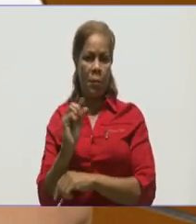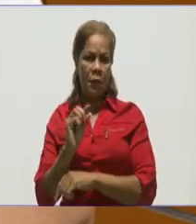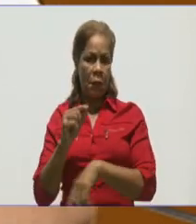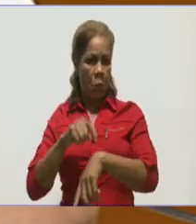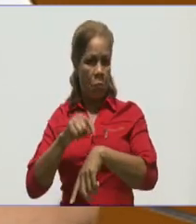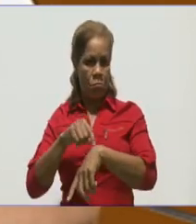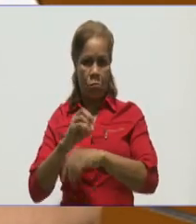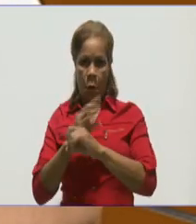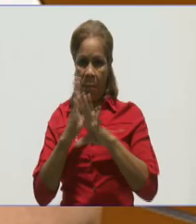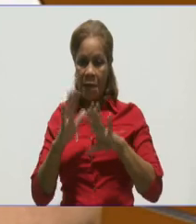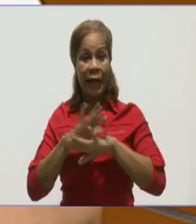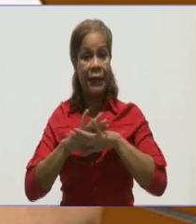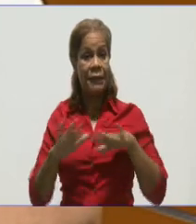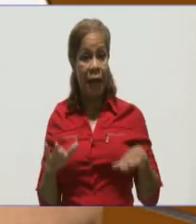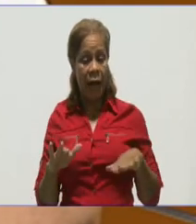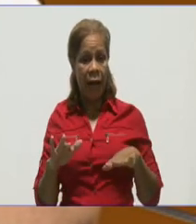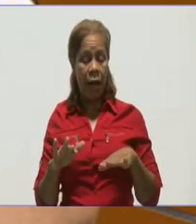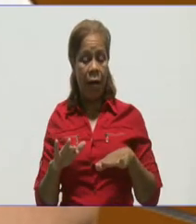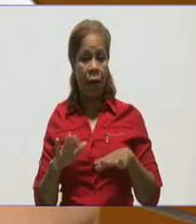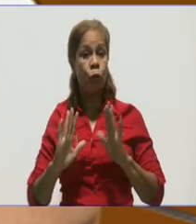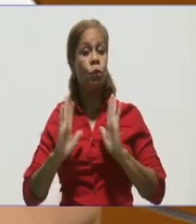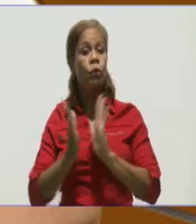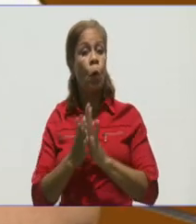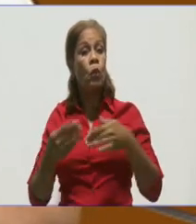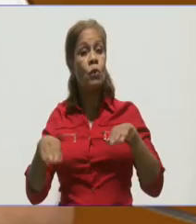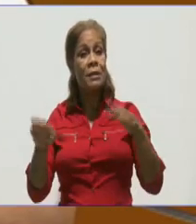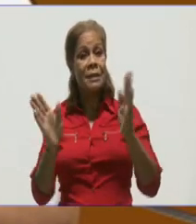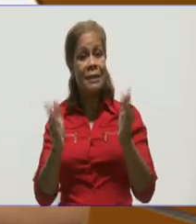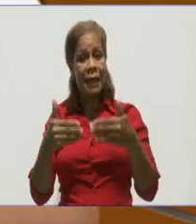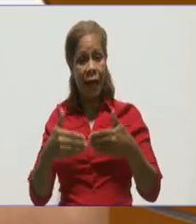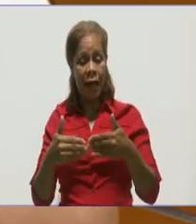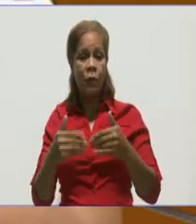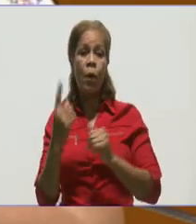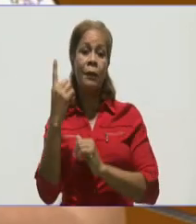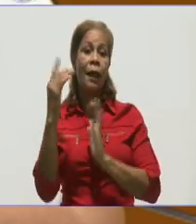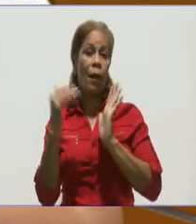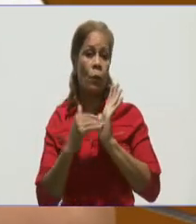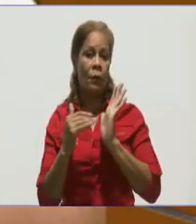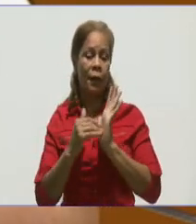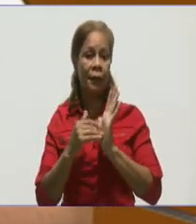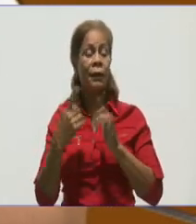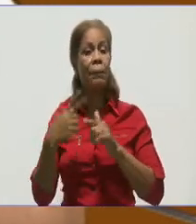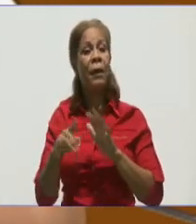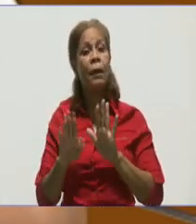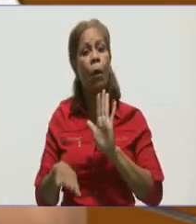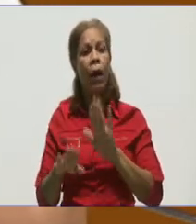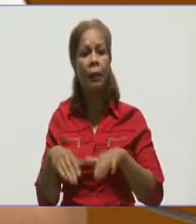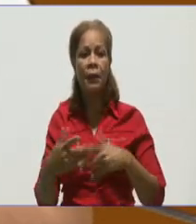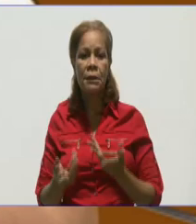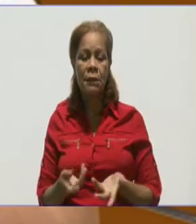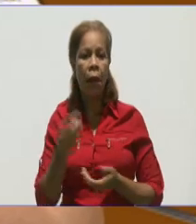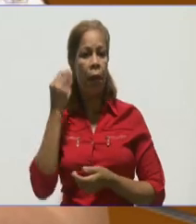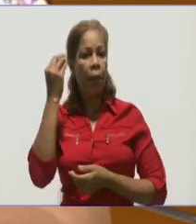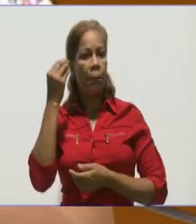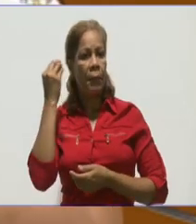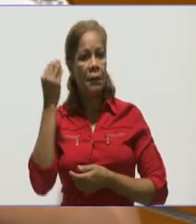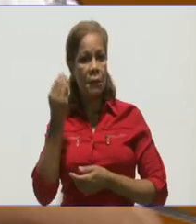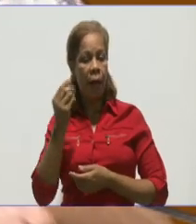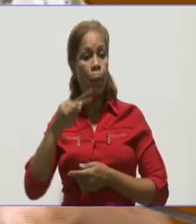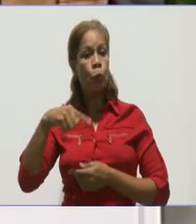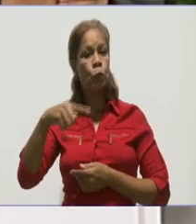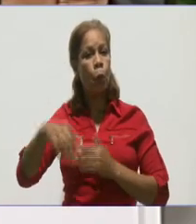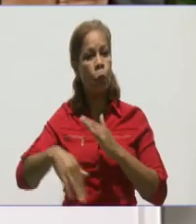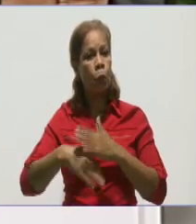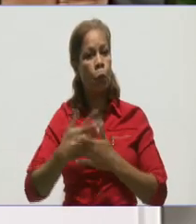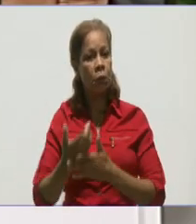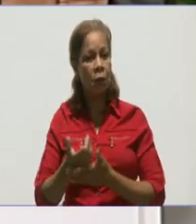cierra a la una de la tarde. Pero además, cuando analizamos los casos que están saliendo confirmados, que están saliendo a punto de partida de los